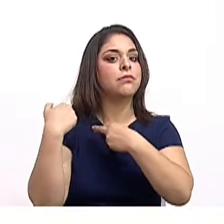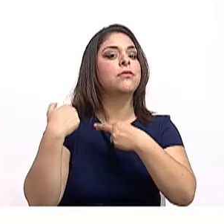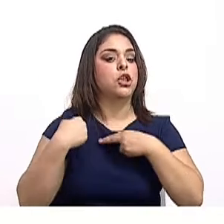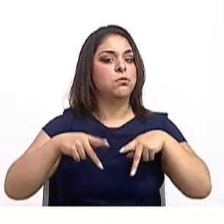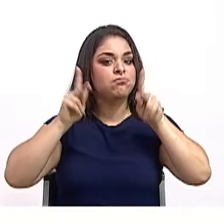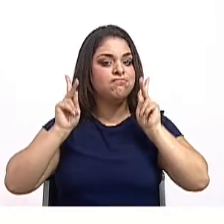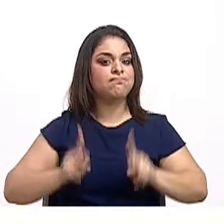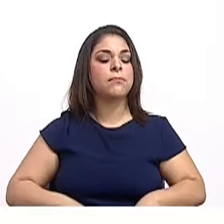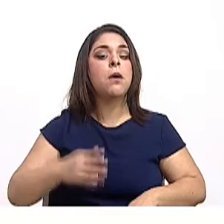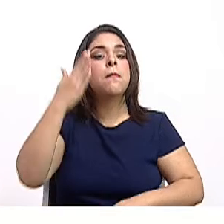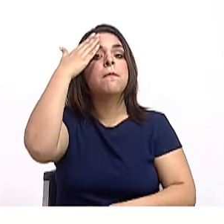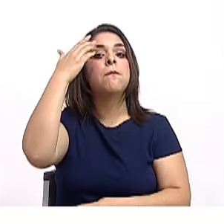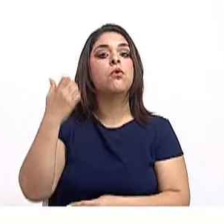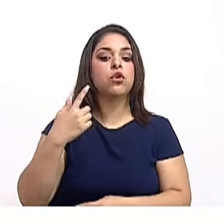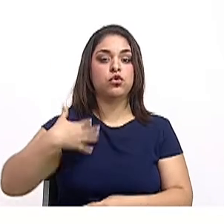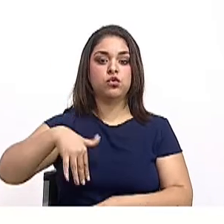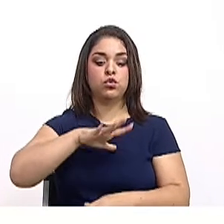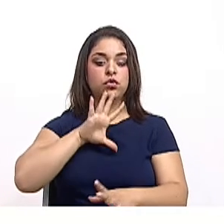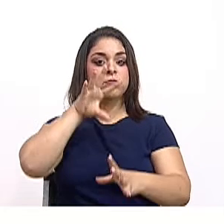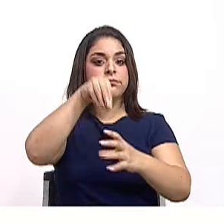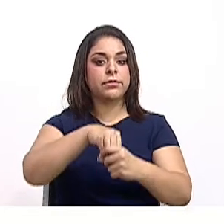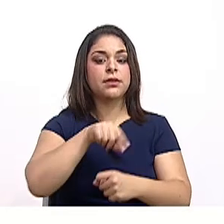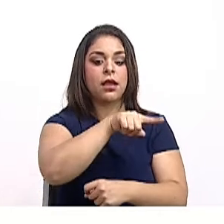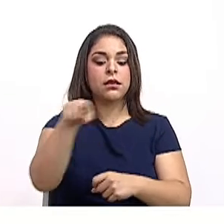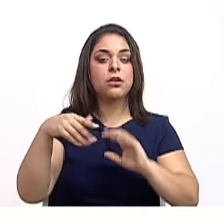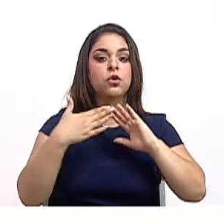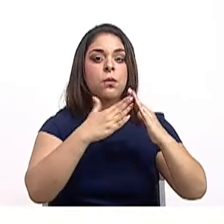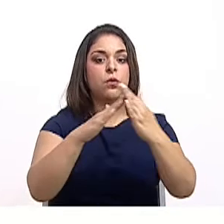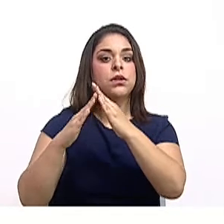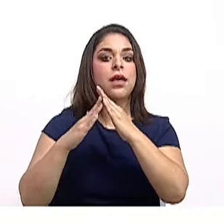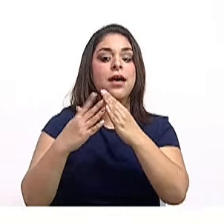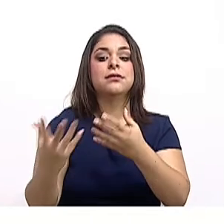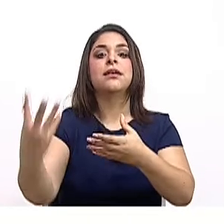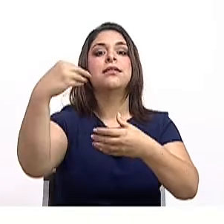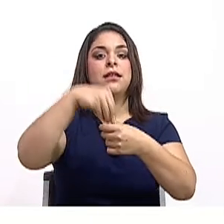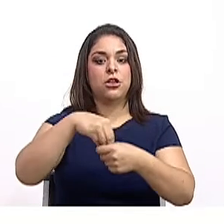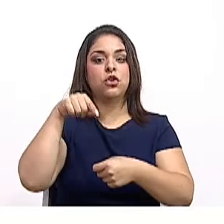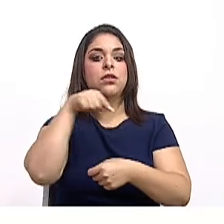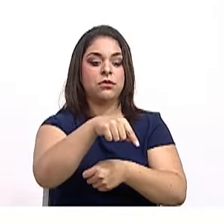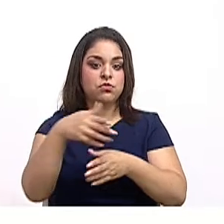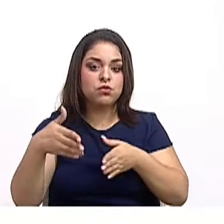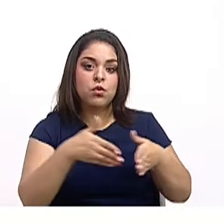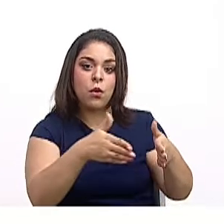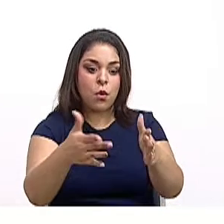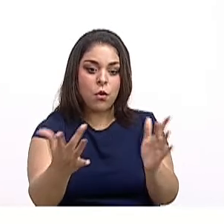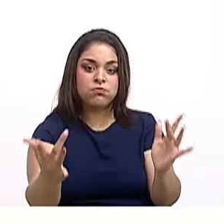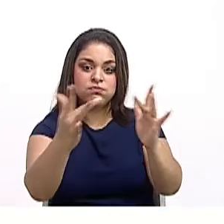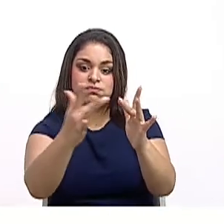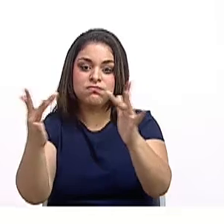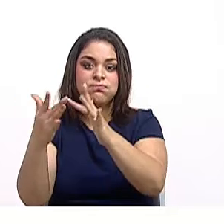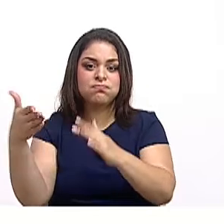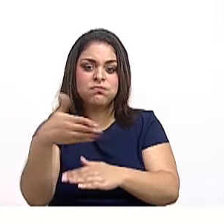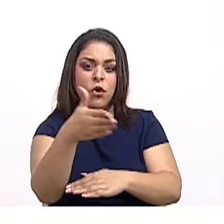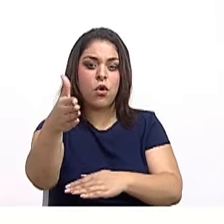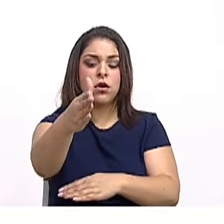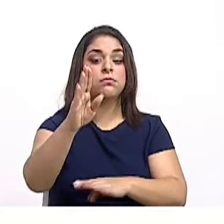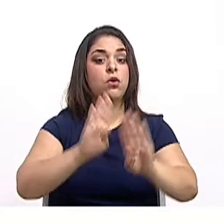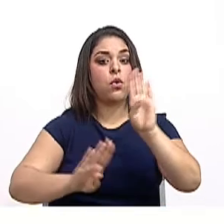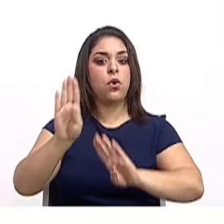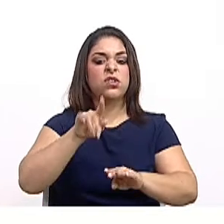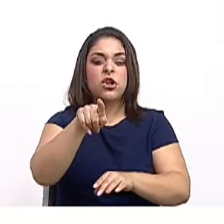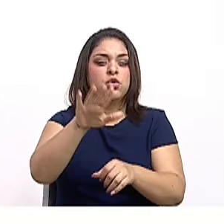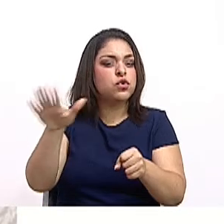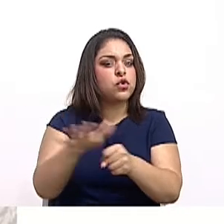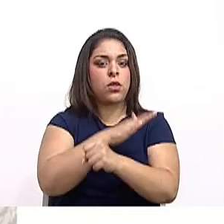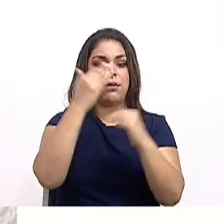Porque nosotros somos parte de esas comunidades que están dentro de esos corredores biológicos en esas 11 áreas de conservación totalmente